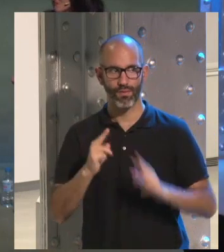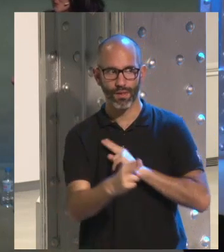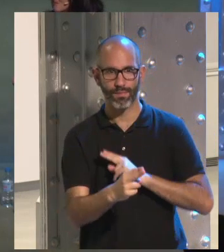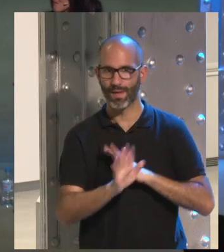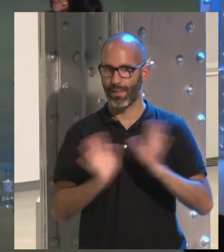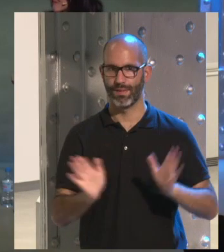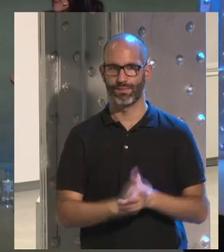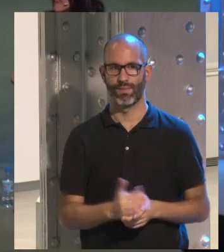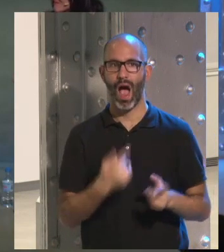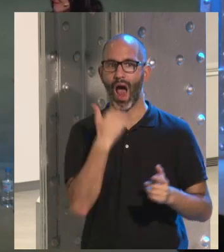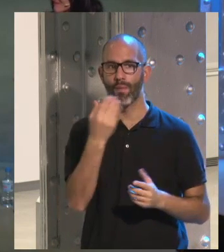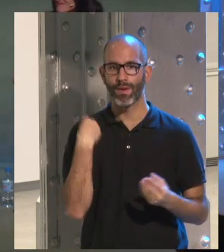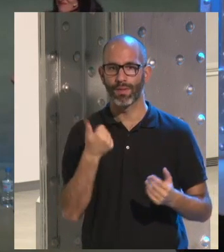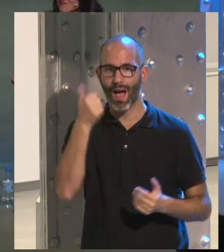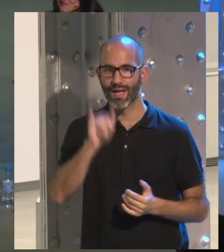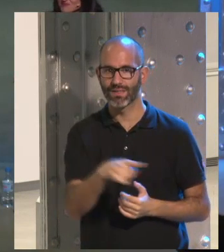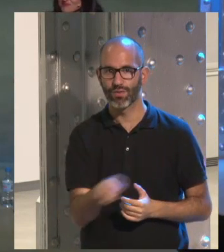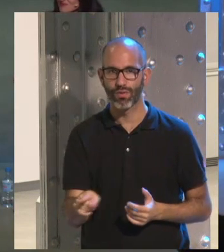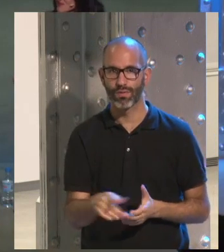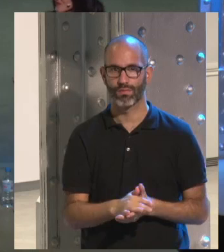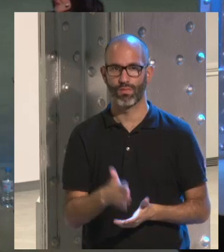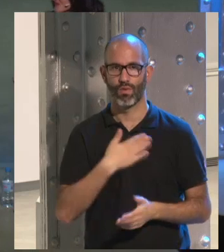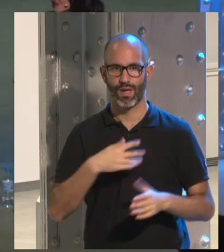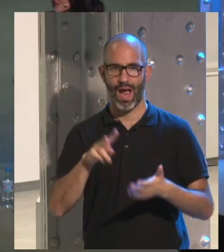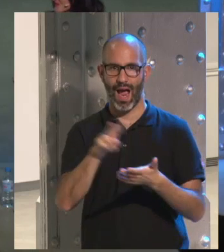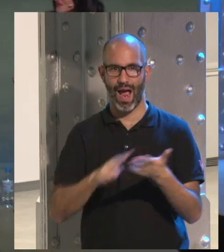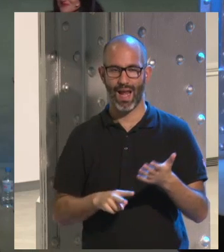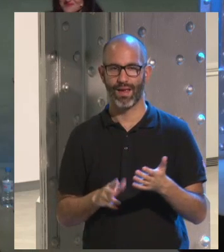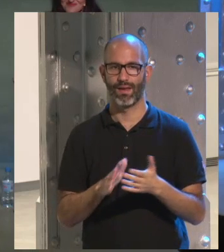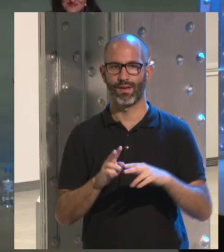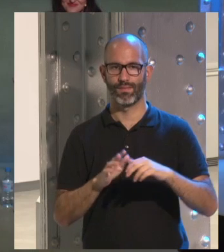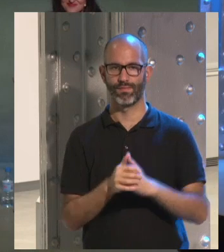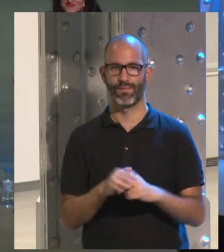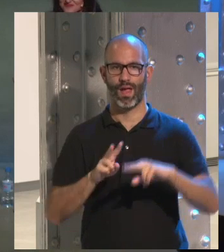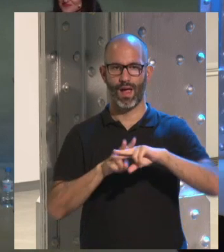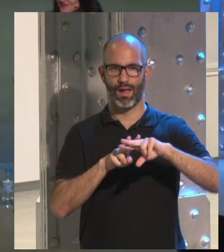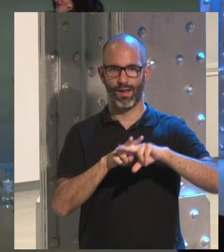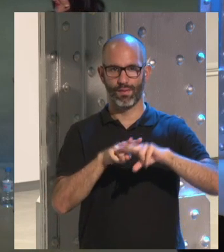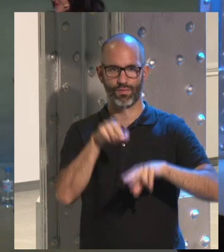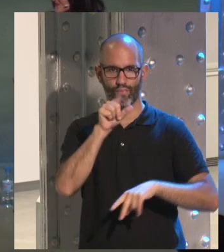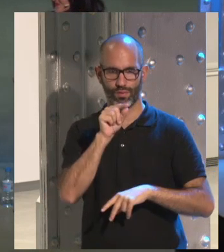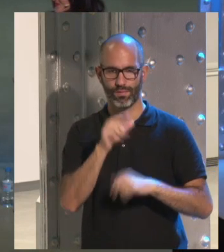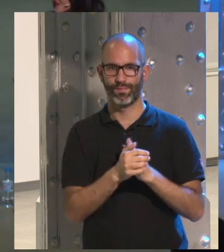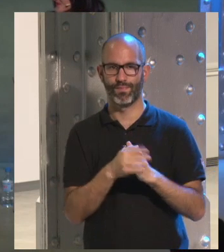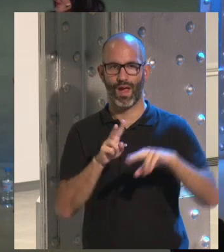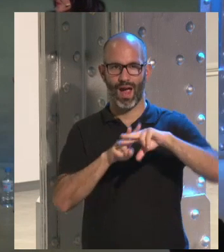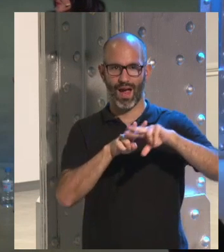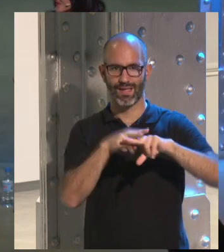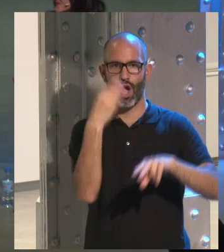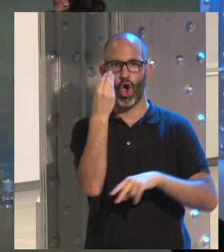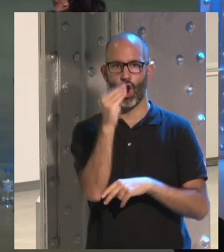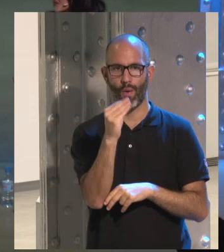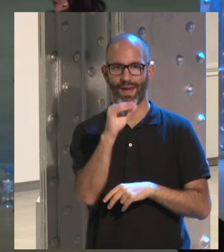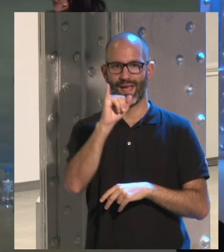nada más ¿alguien tiene alguna pregunta? Leo mientras pensáis alguna pregunta voy a leer un par de tweets con ese hashtag que es